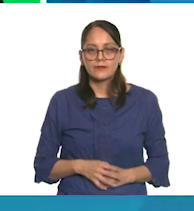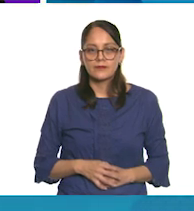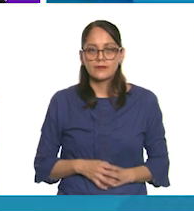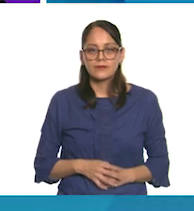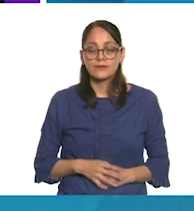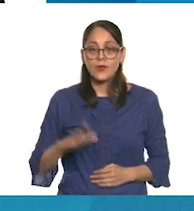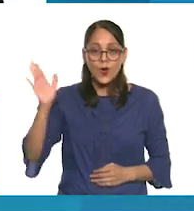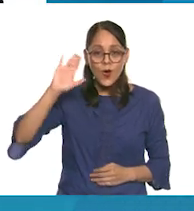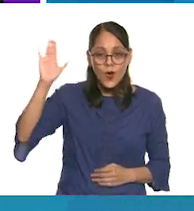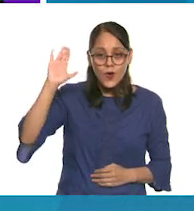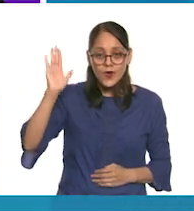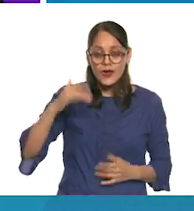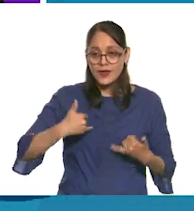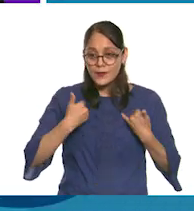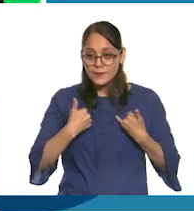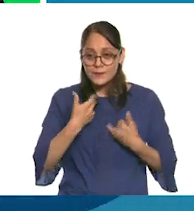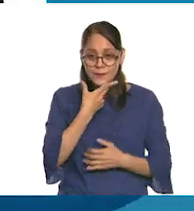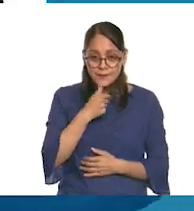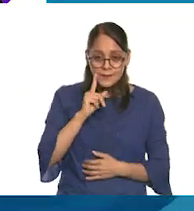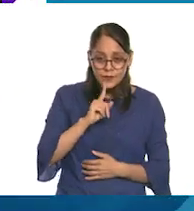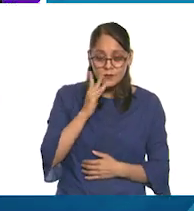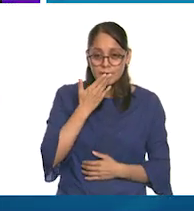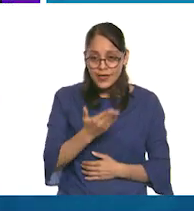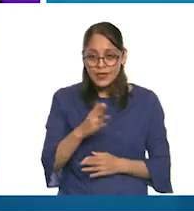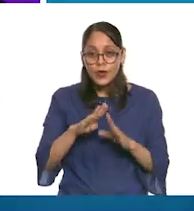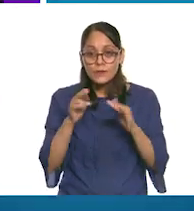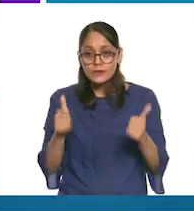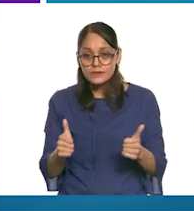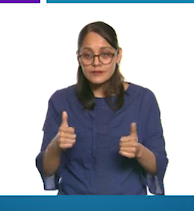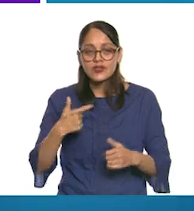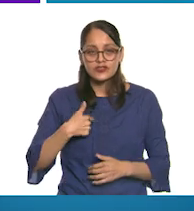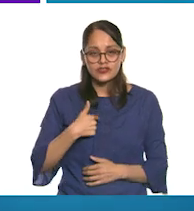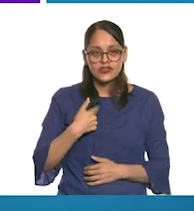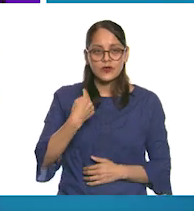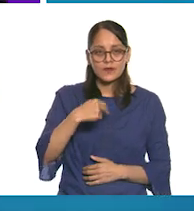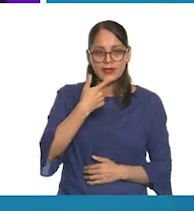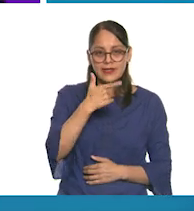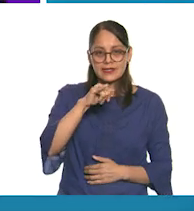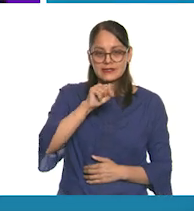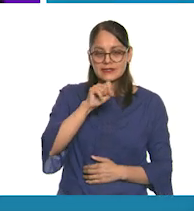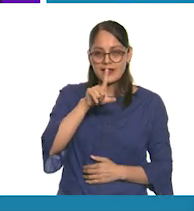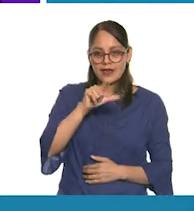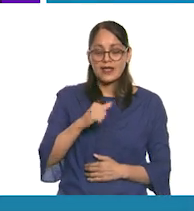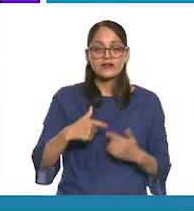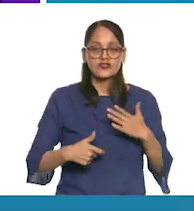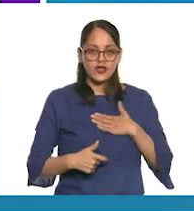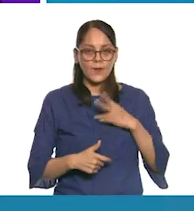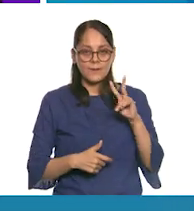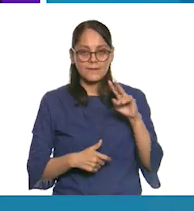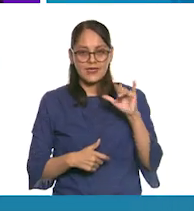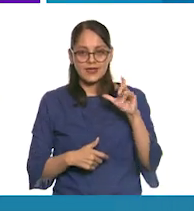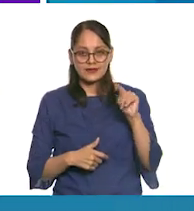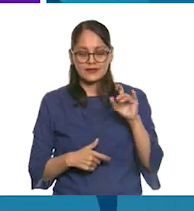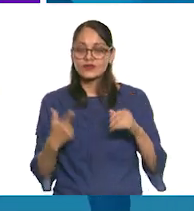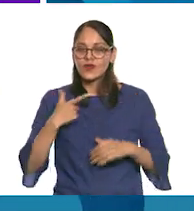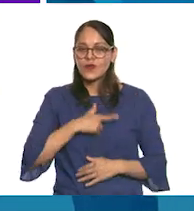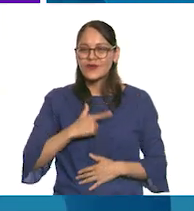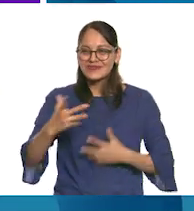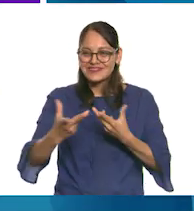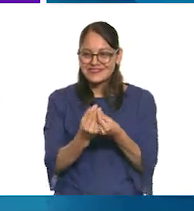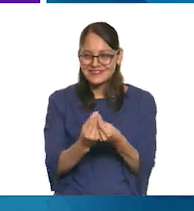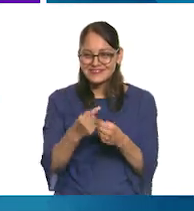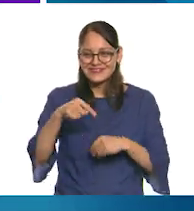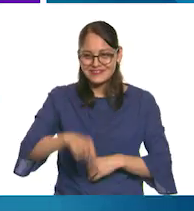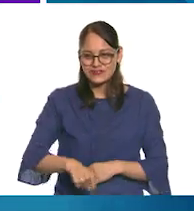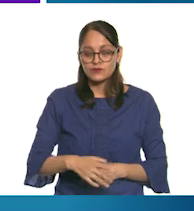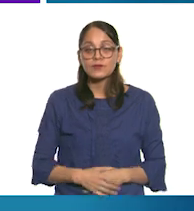Hola, chicas y chicos. ¿Cómo están? Soy Gisela Sierra. Y yo soy Víctor Díaz y nos da mucho gusto tenernos con nosotros de nueva cuenta.